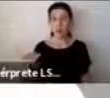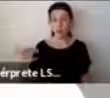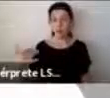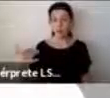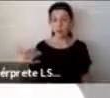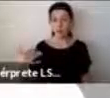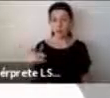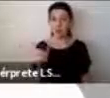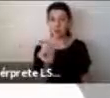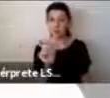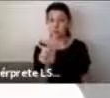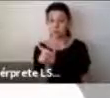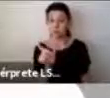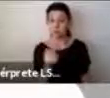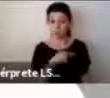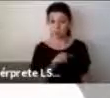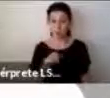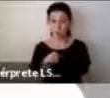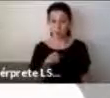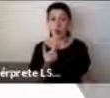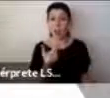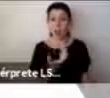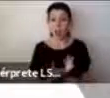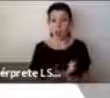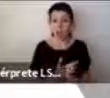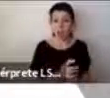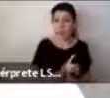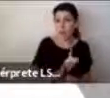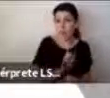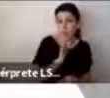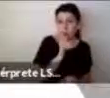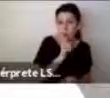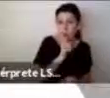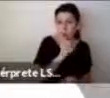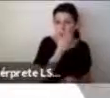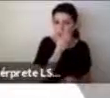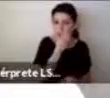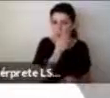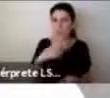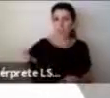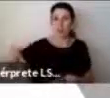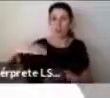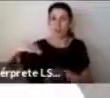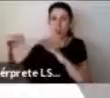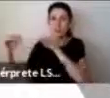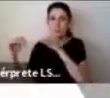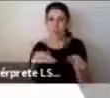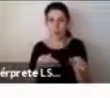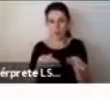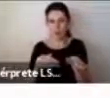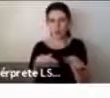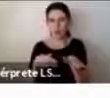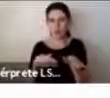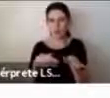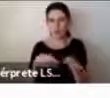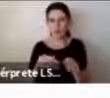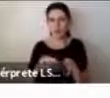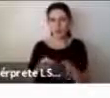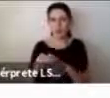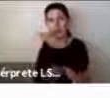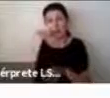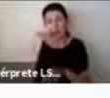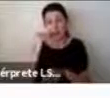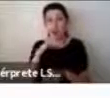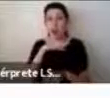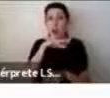sociedad, al final, será el contexto que rodea a estos niños y a estos adultos que son neurodiversos. Por